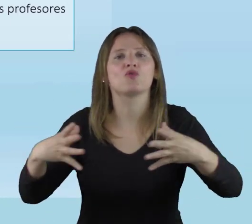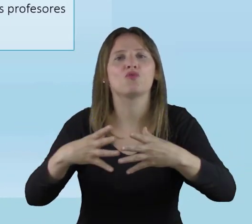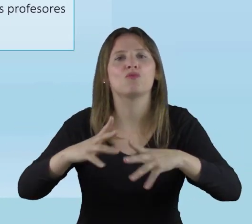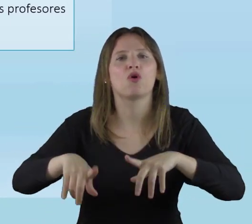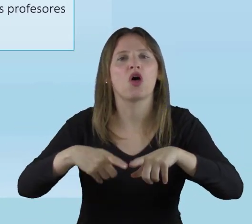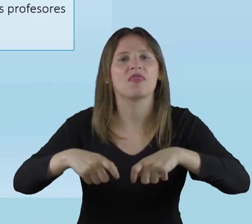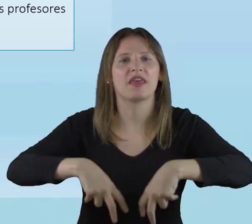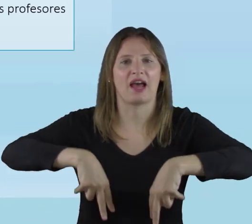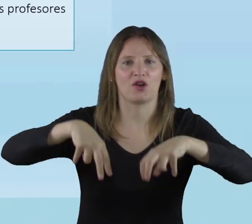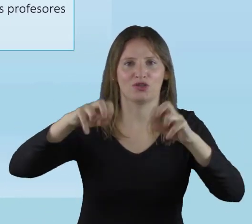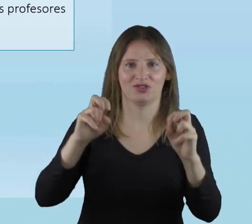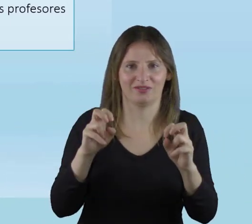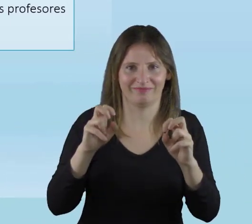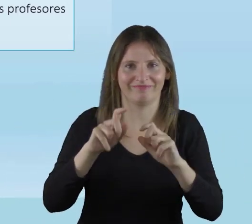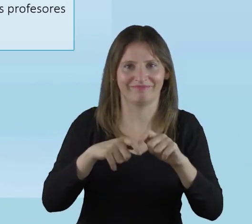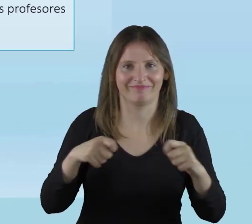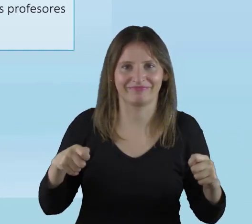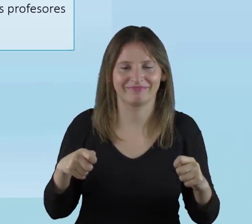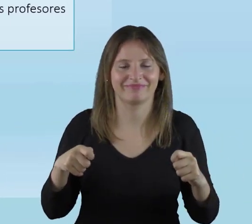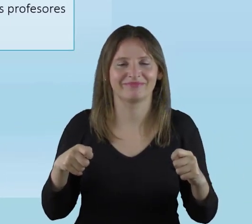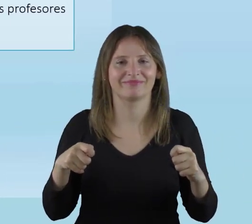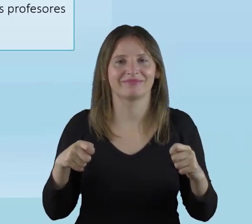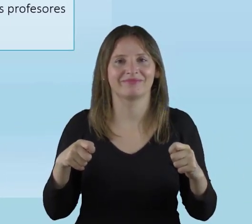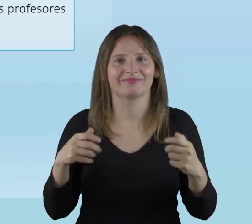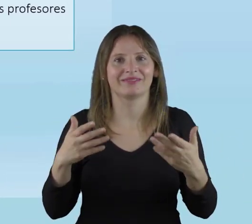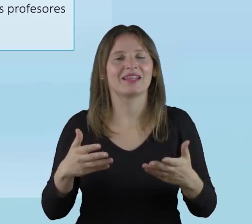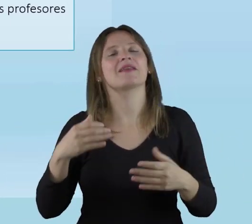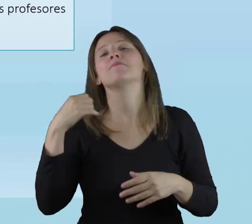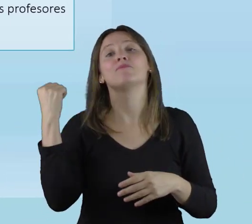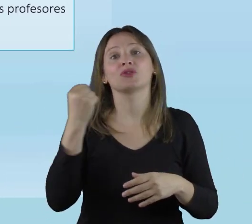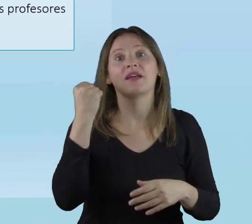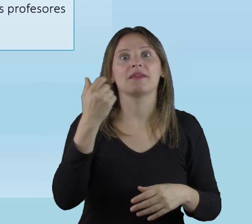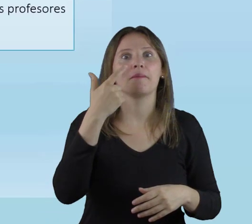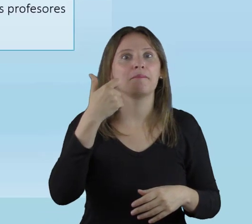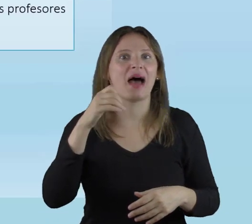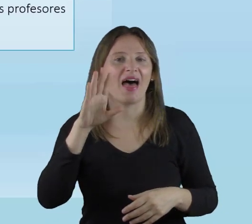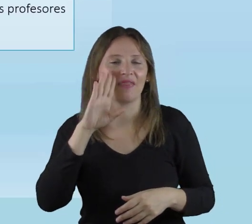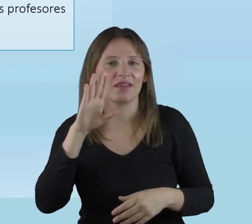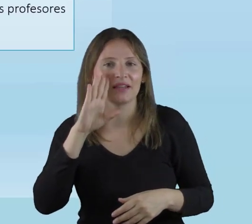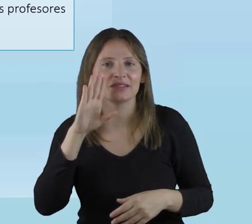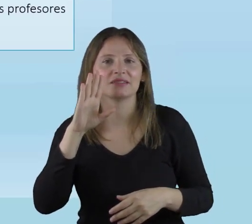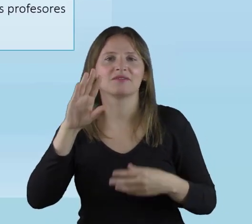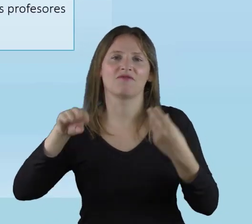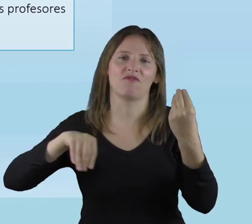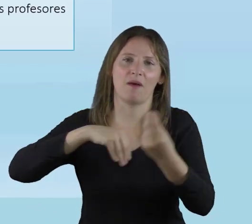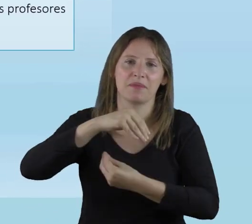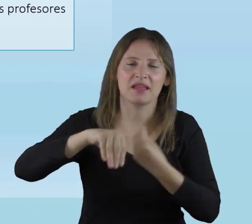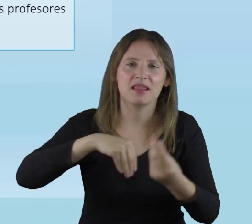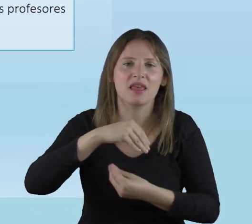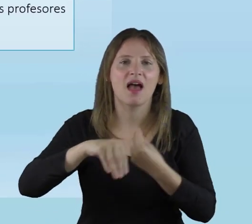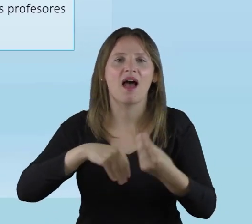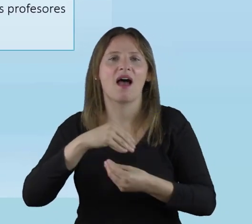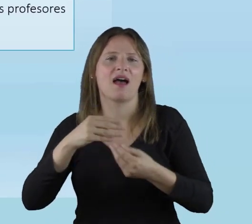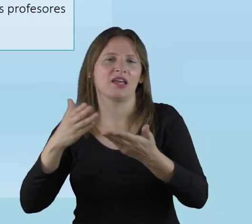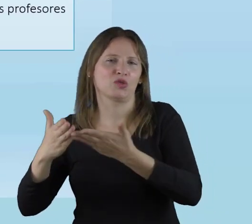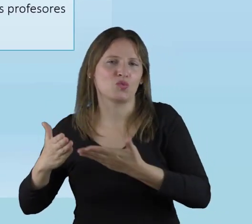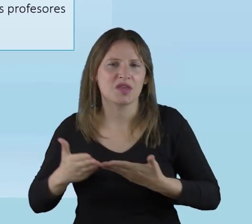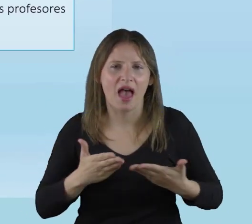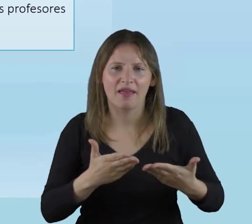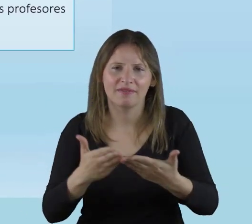por una evaluación diagnóstica. Es necesario que los padres,